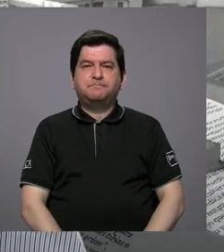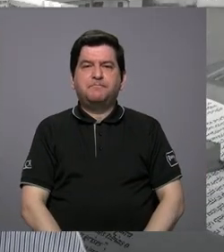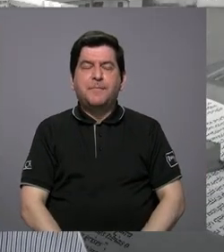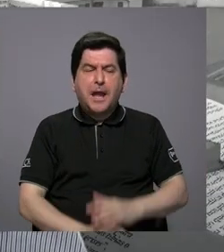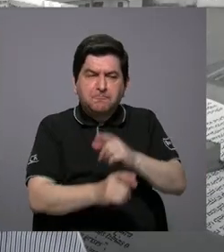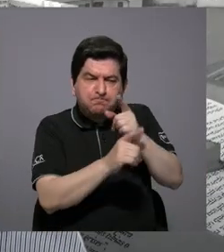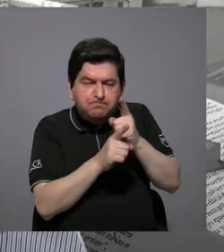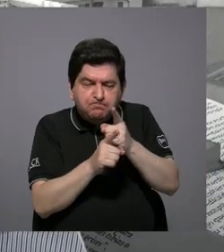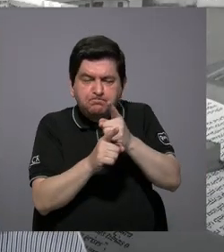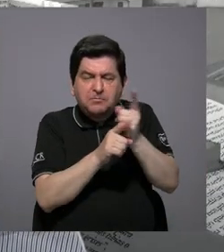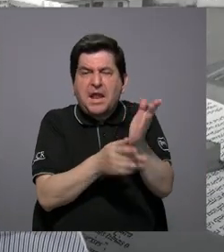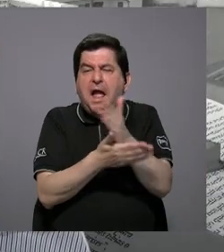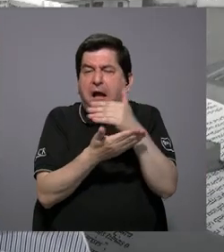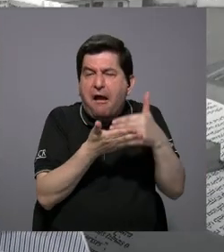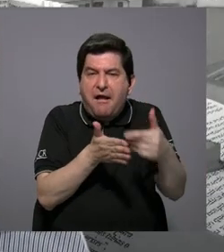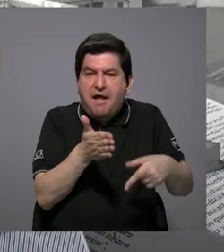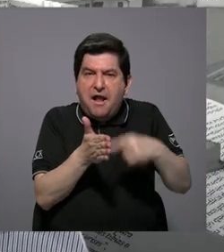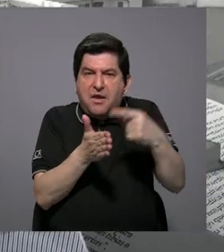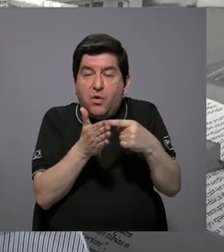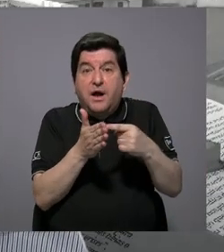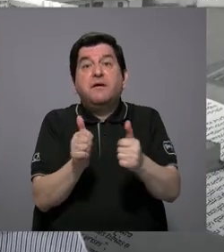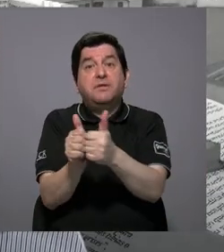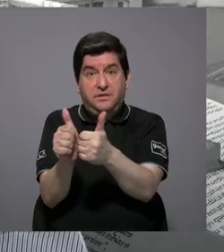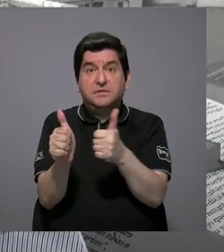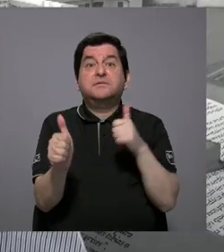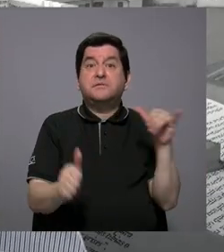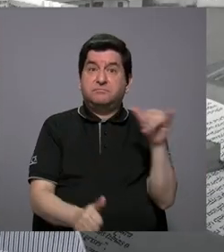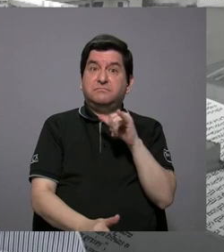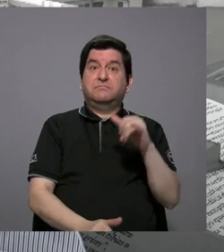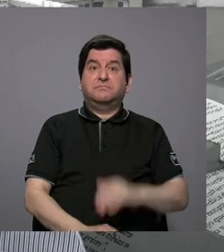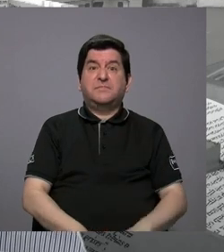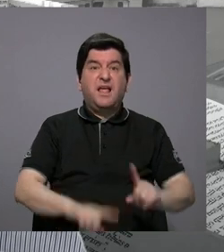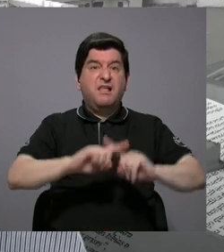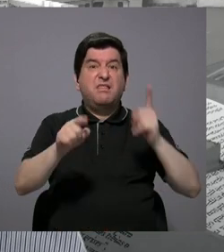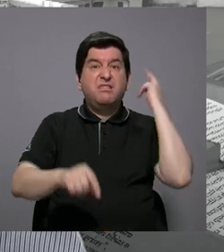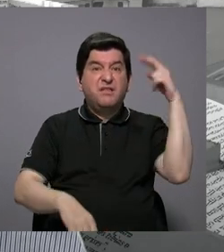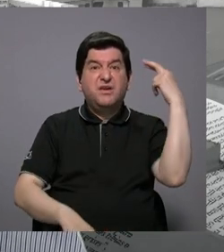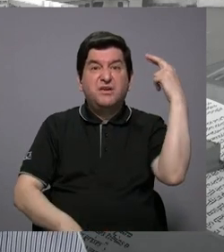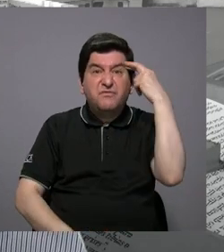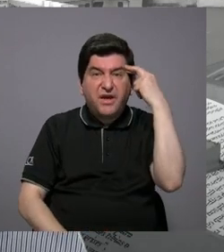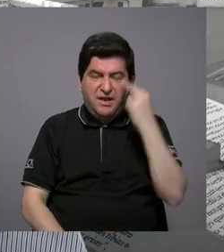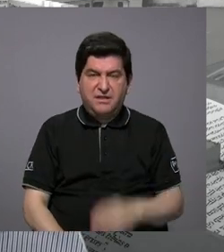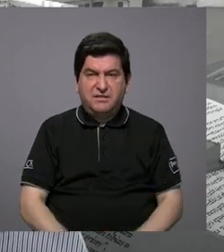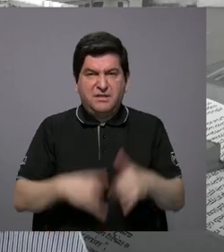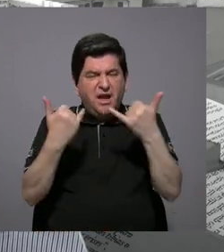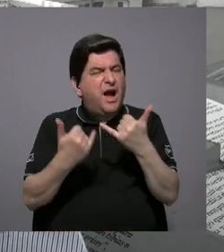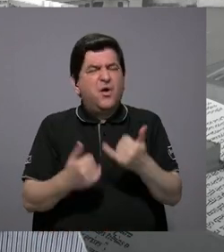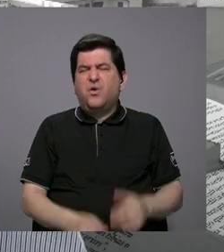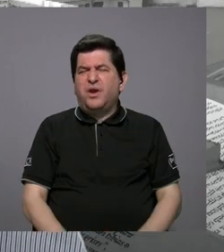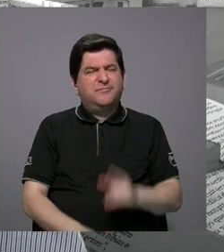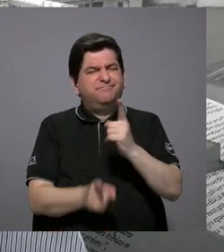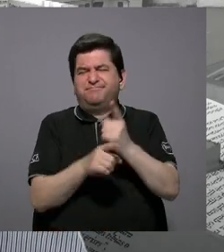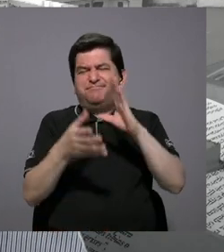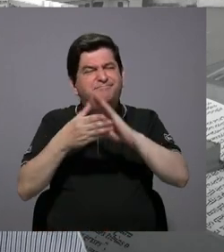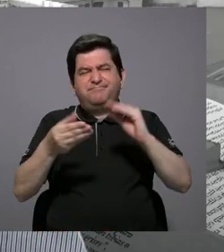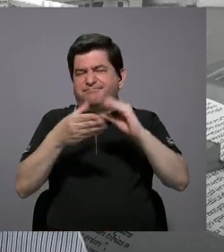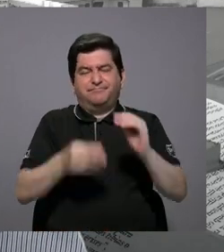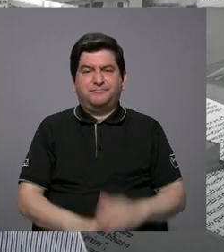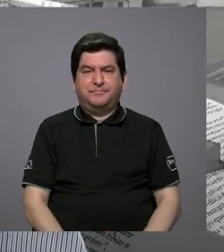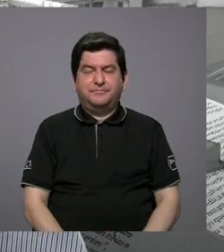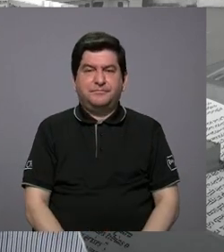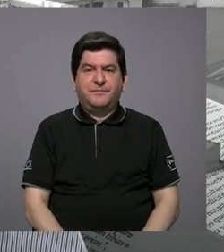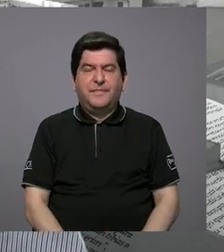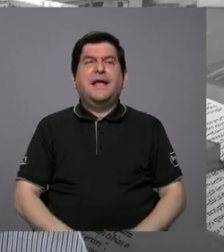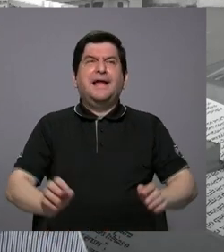ido corrigiendo algunas cosas y a veces se retrocede, ¿verdad?, por diferentes razones que no viene el caso a comentar. En general ha